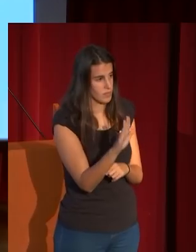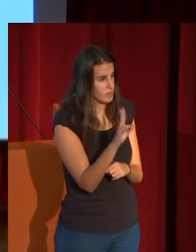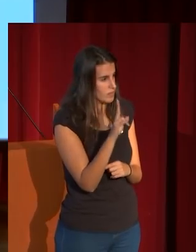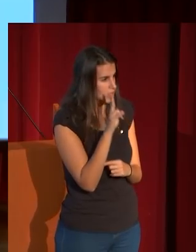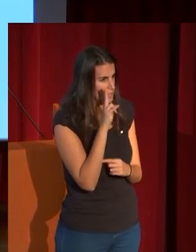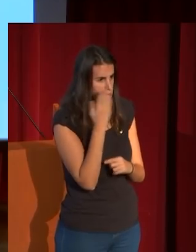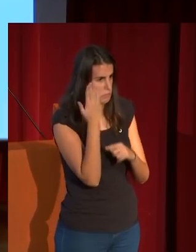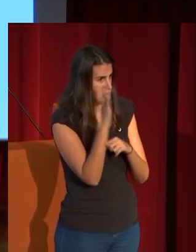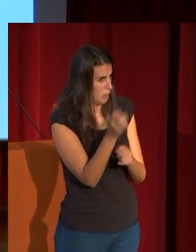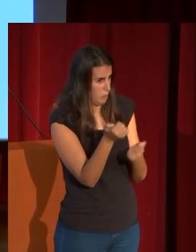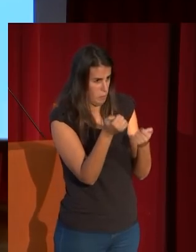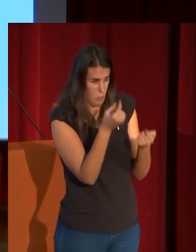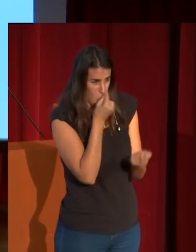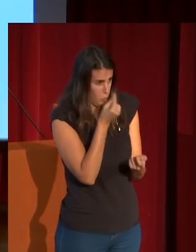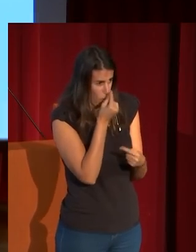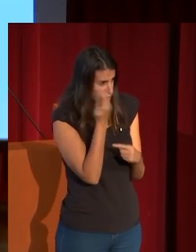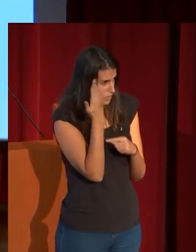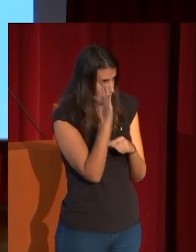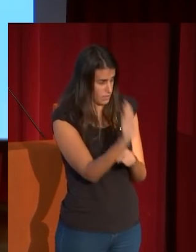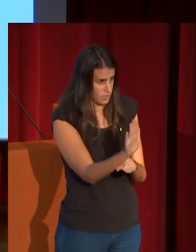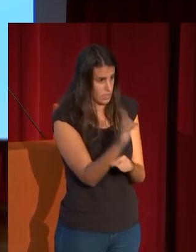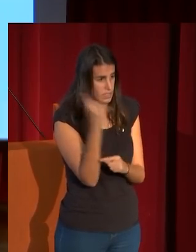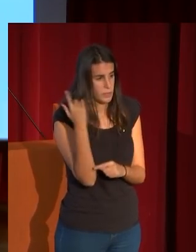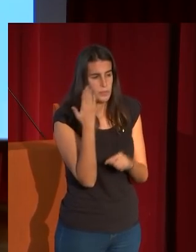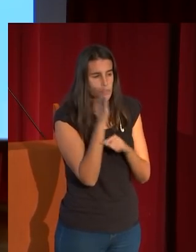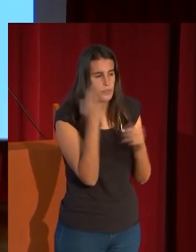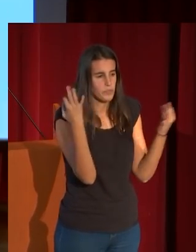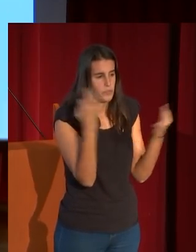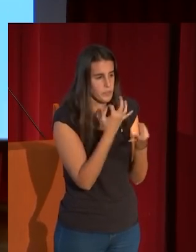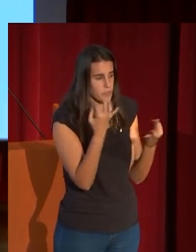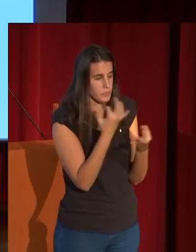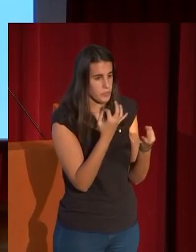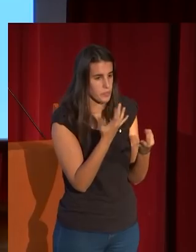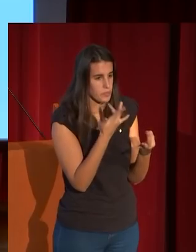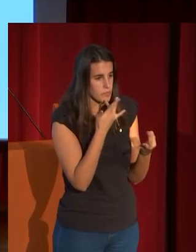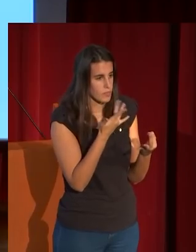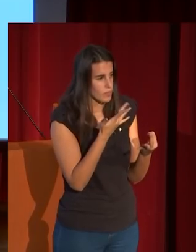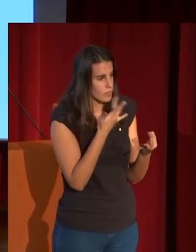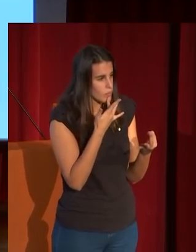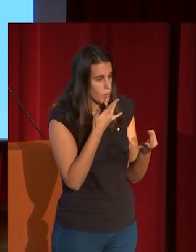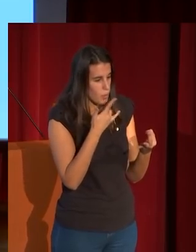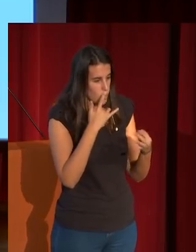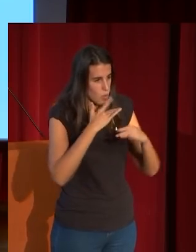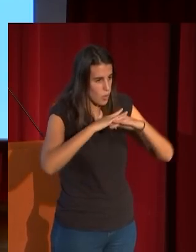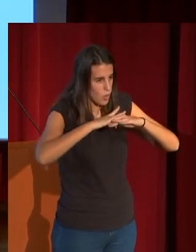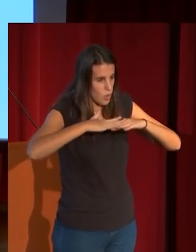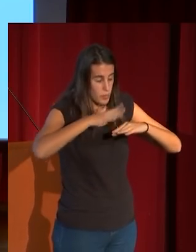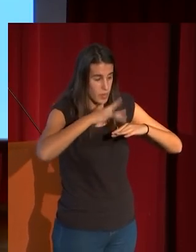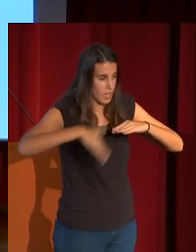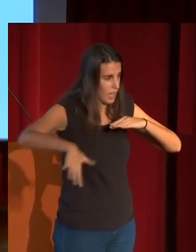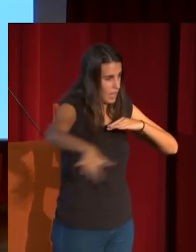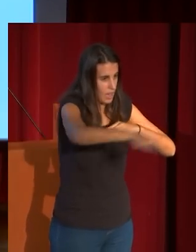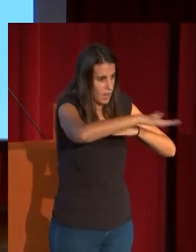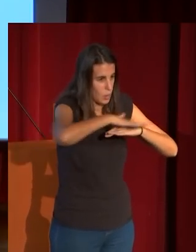rara vez es del Prado y que nos muestra ese sentido de la mancha como solo con